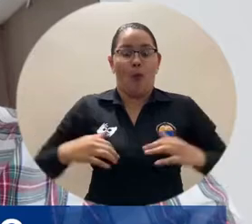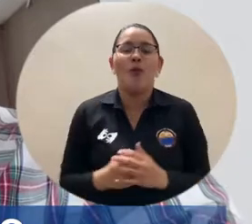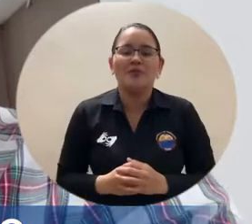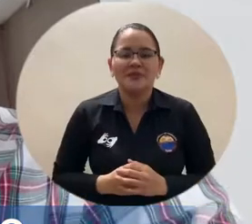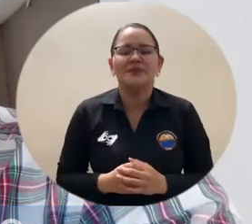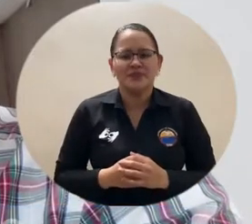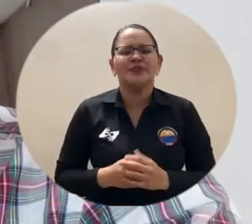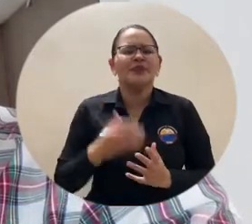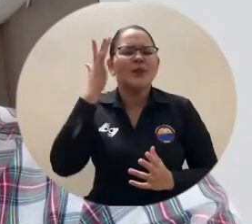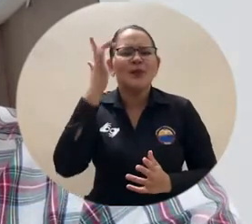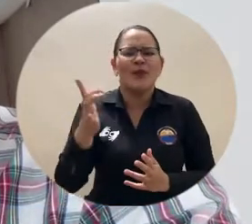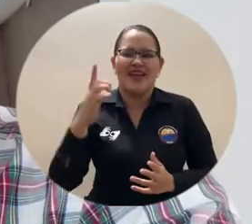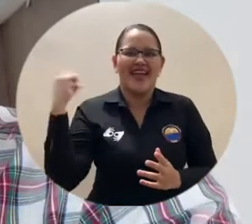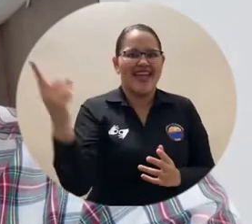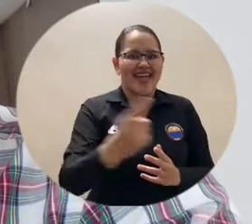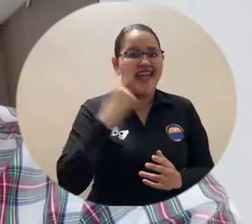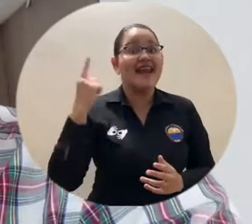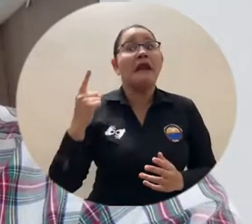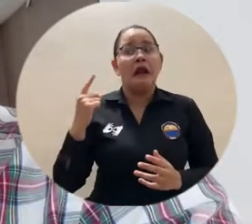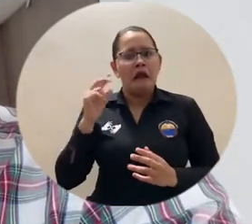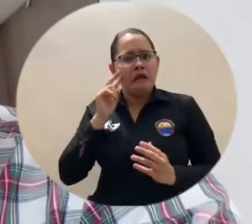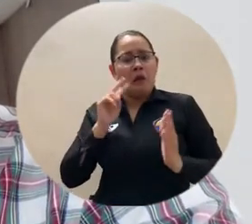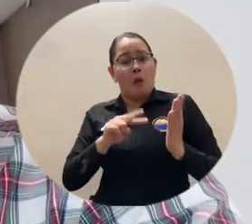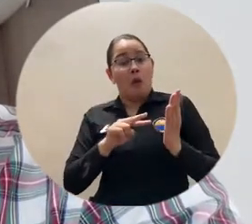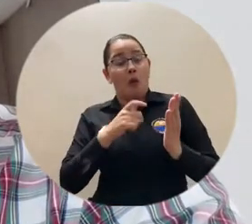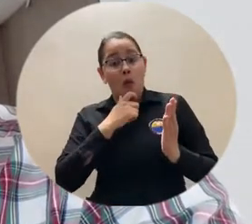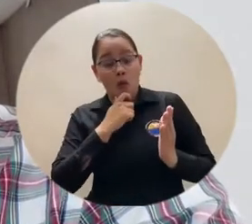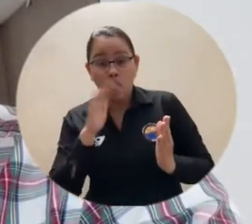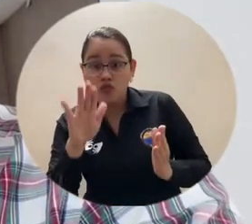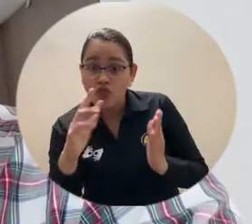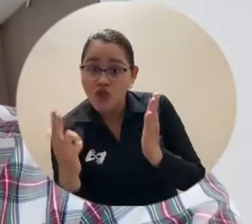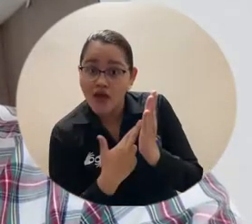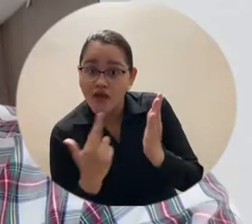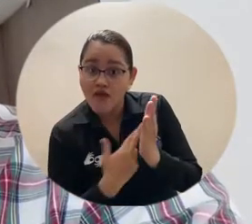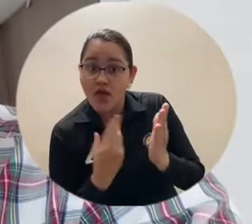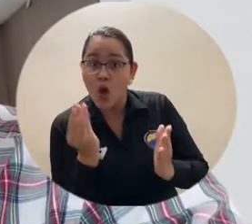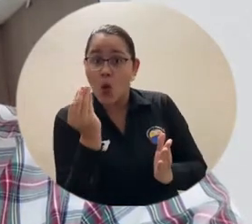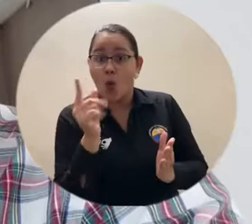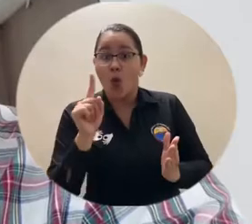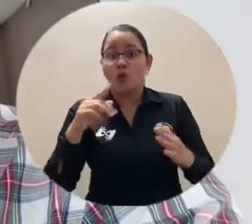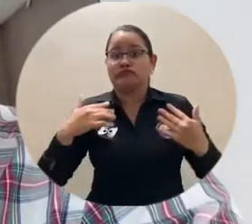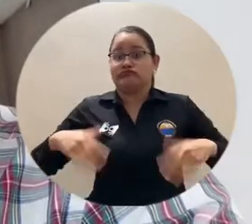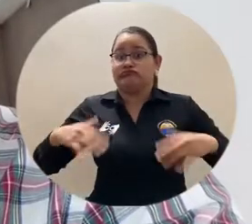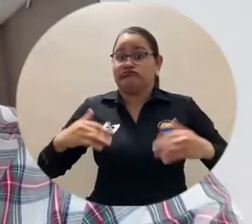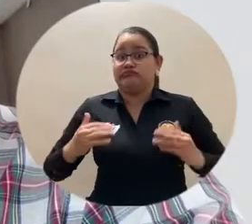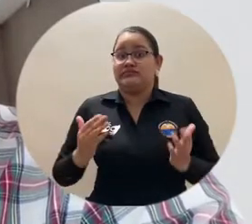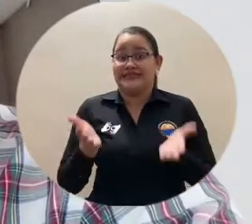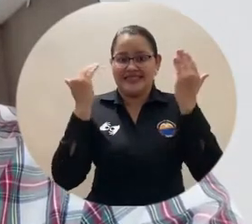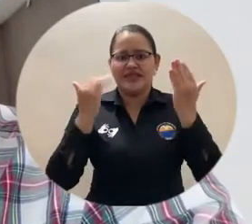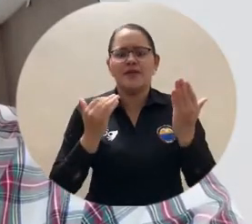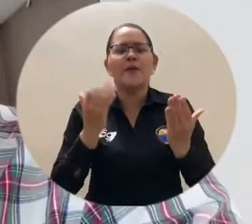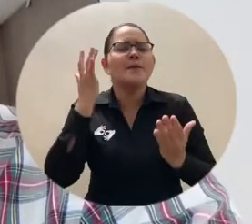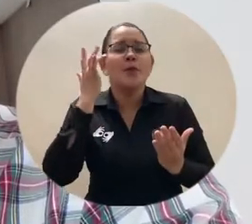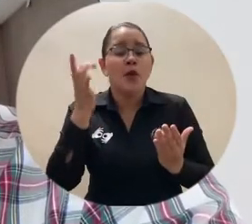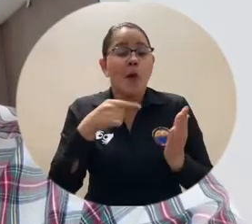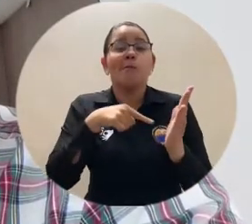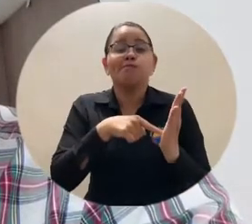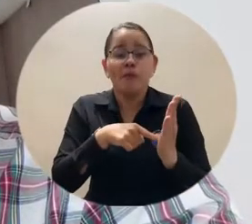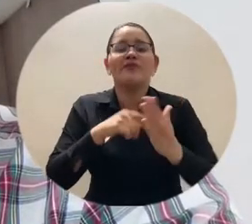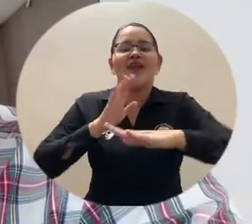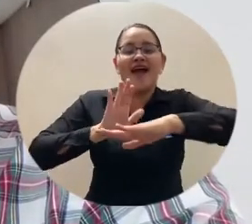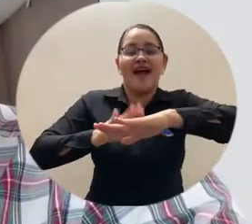investigador está publicando en estas revistas Q1, van a ser citados y la Universidad del Magdalena como